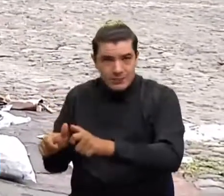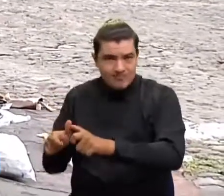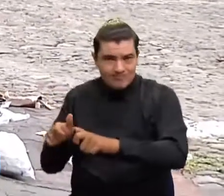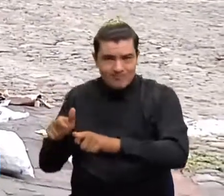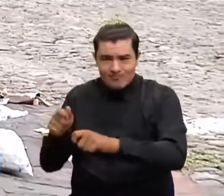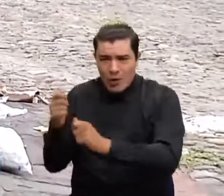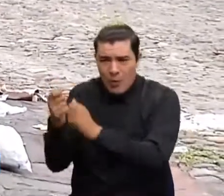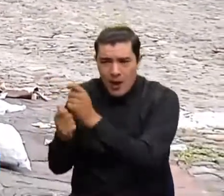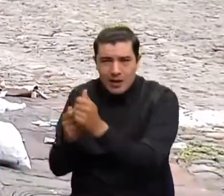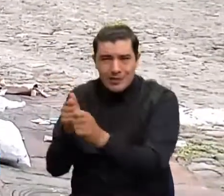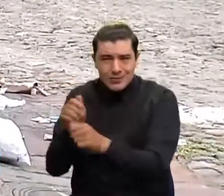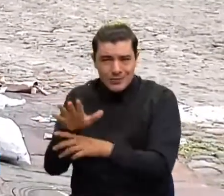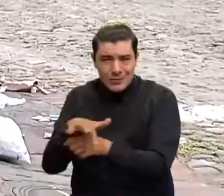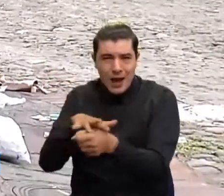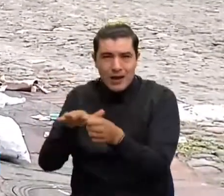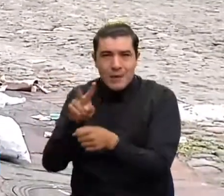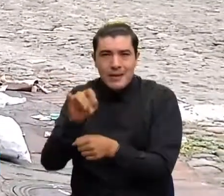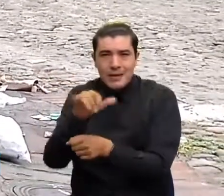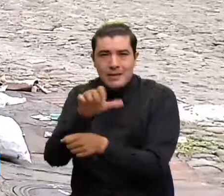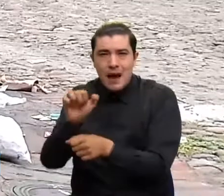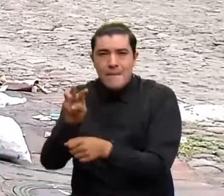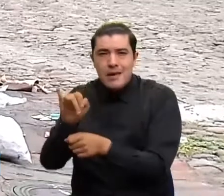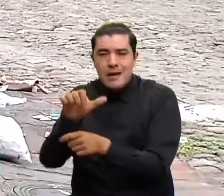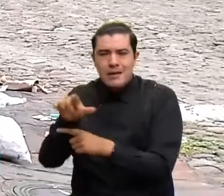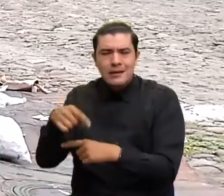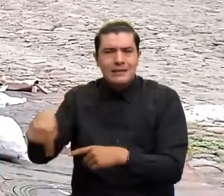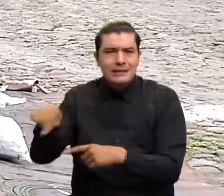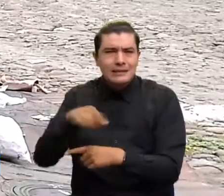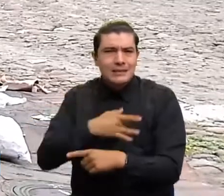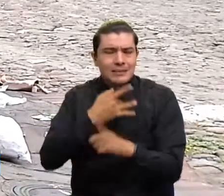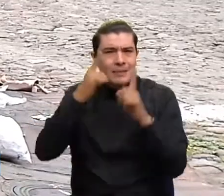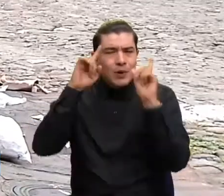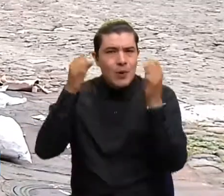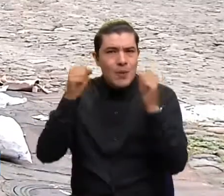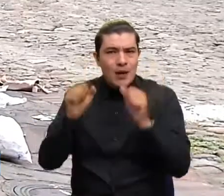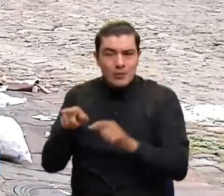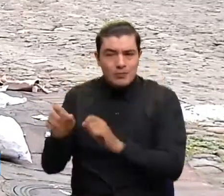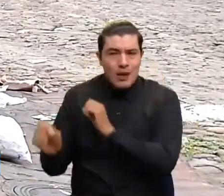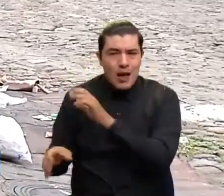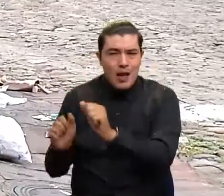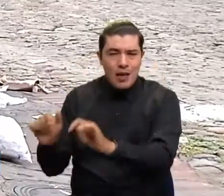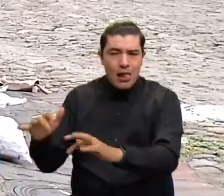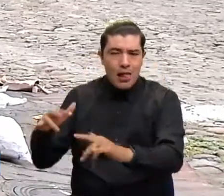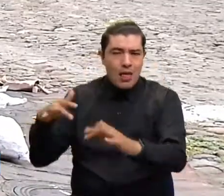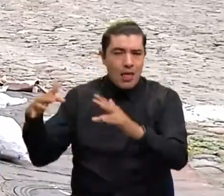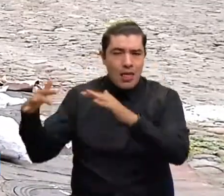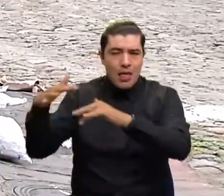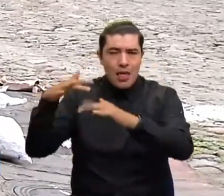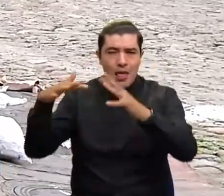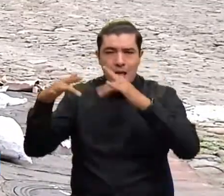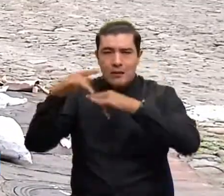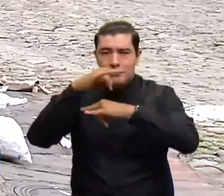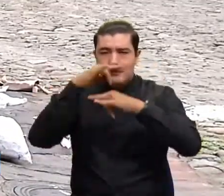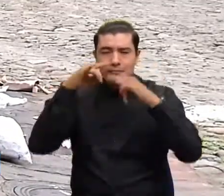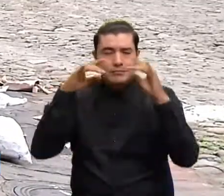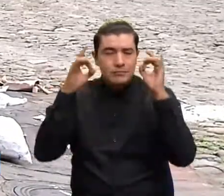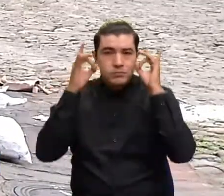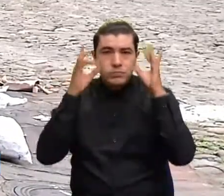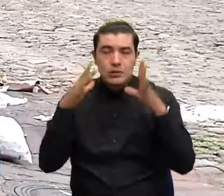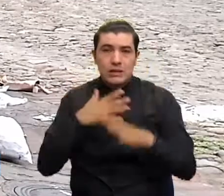Girón han expresado su preocupación, pues los malos olores que están generando las basuras ya están generando molestias. Y de igual forma,